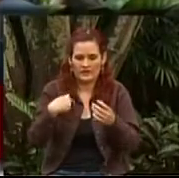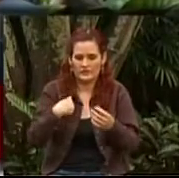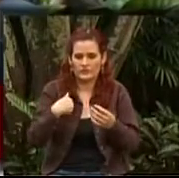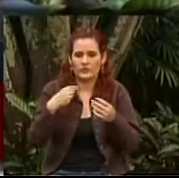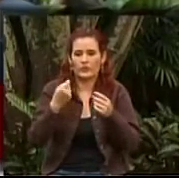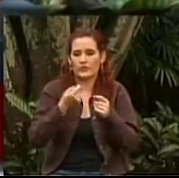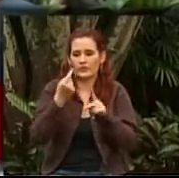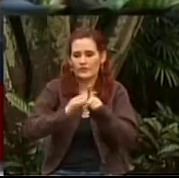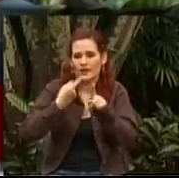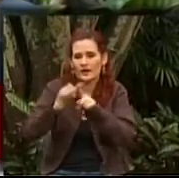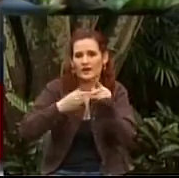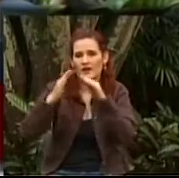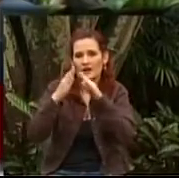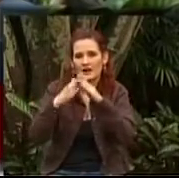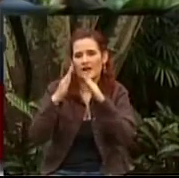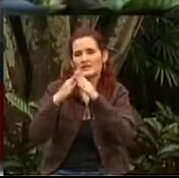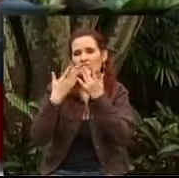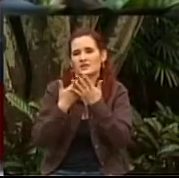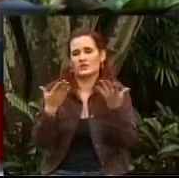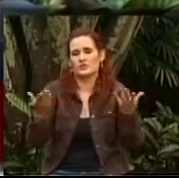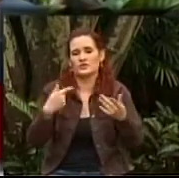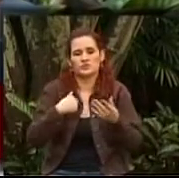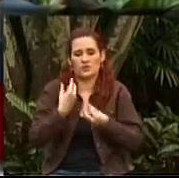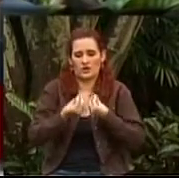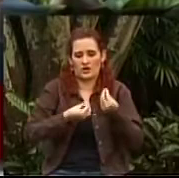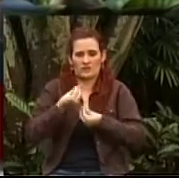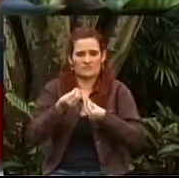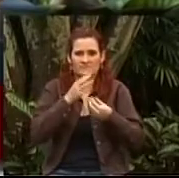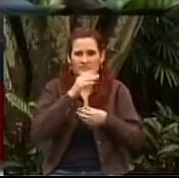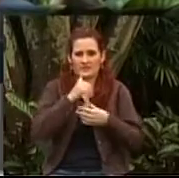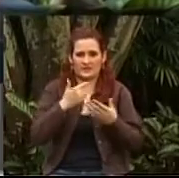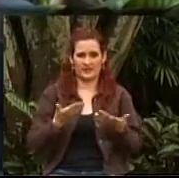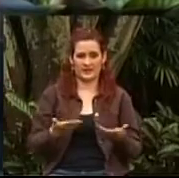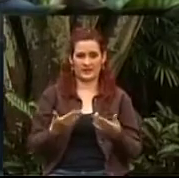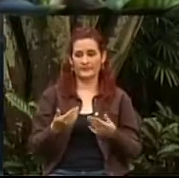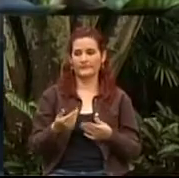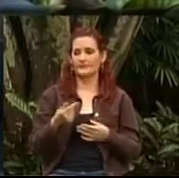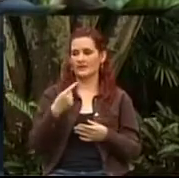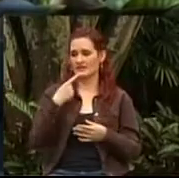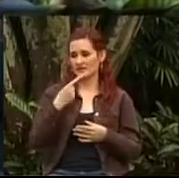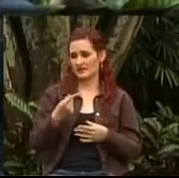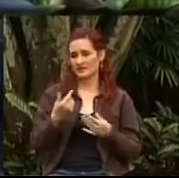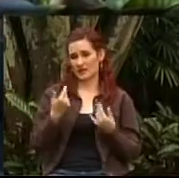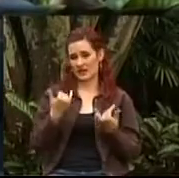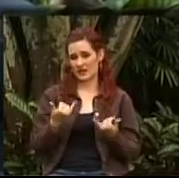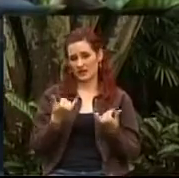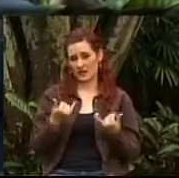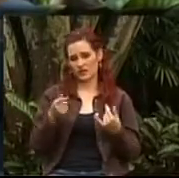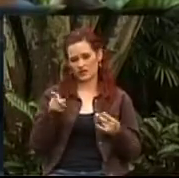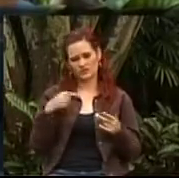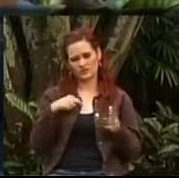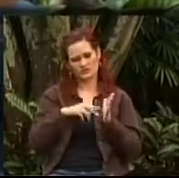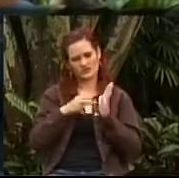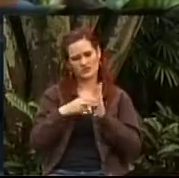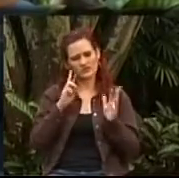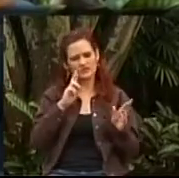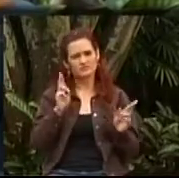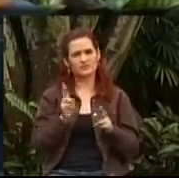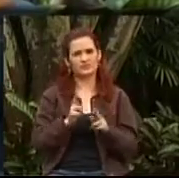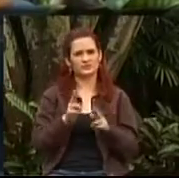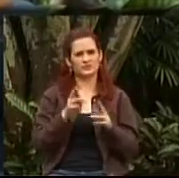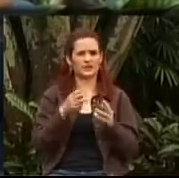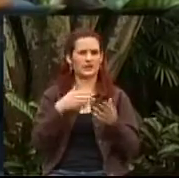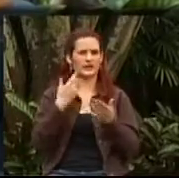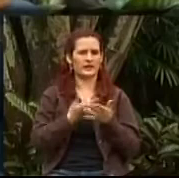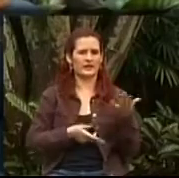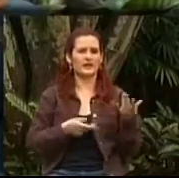bien, Entonces no sé qué hacer. Don Héctor, sí, entendemos la situación que se le presente. Si me permiten sintetizarla, es posible, y esto va muy ligado a lo que